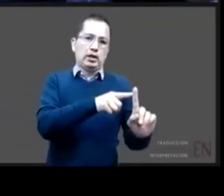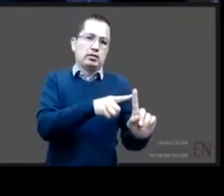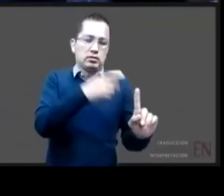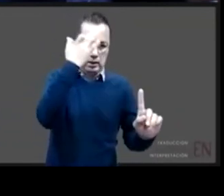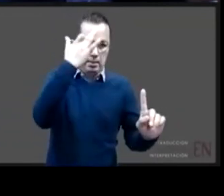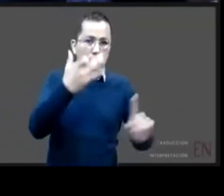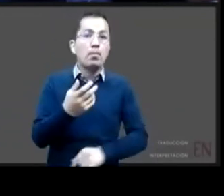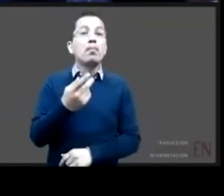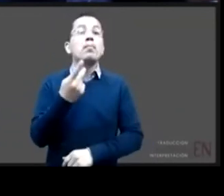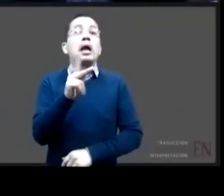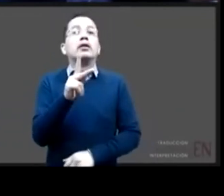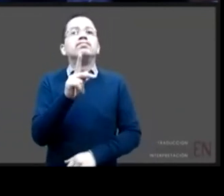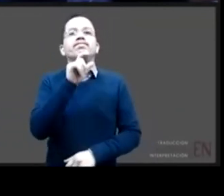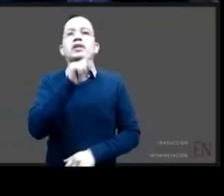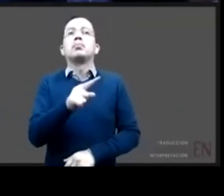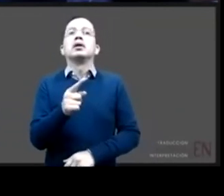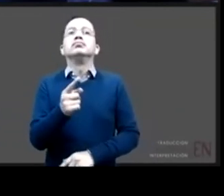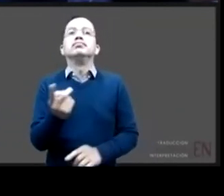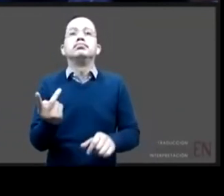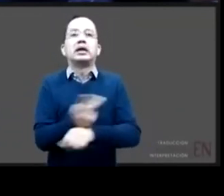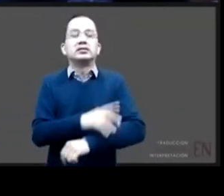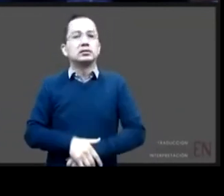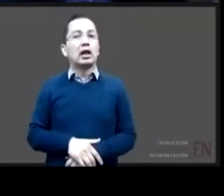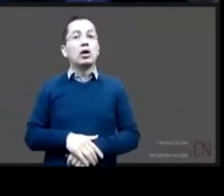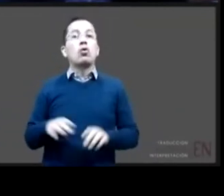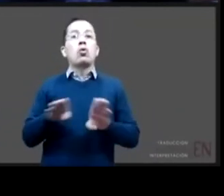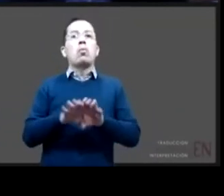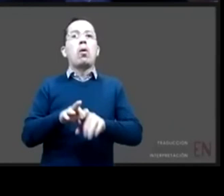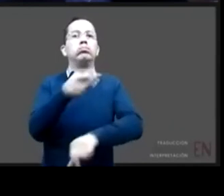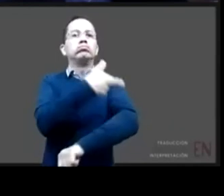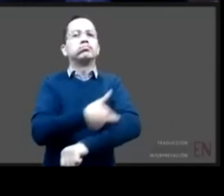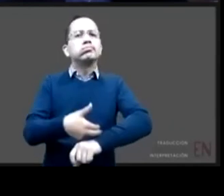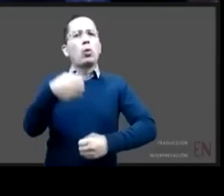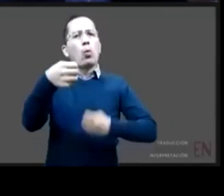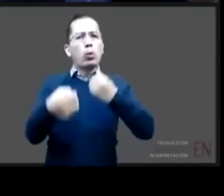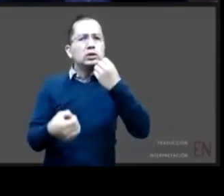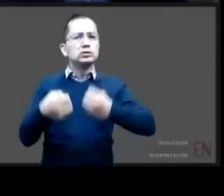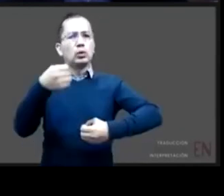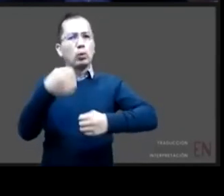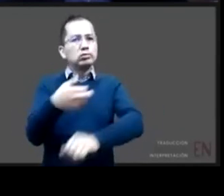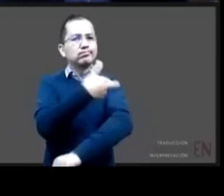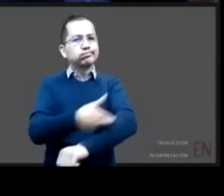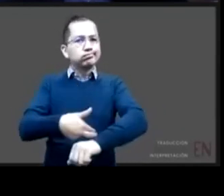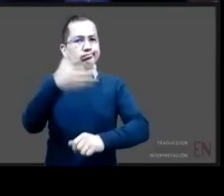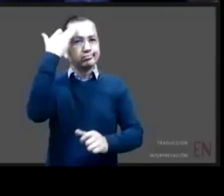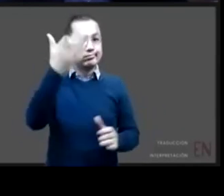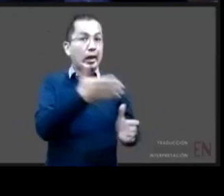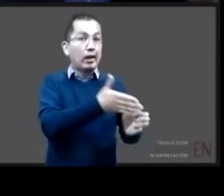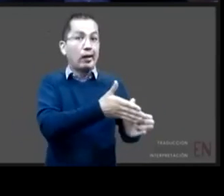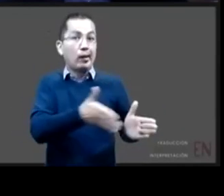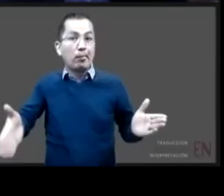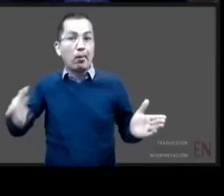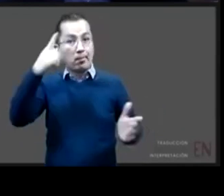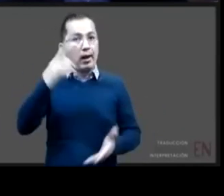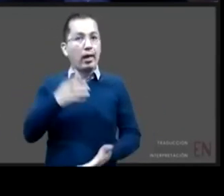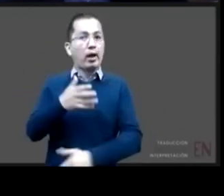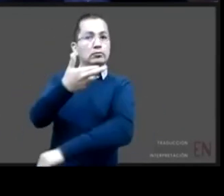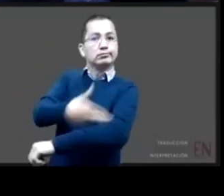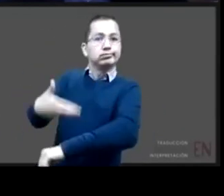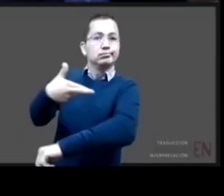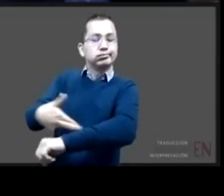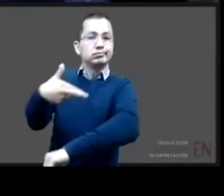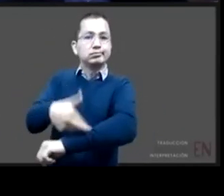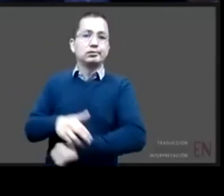tiempos judiciales también en el desahogo de los juicios de pérdida de la patria potestad que si vamos a medir esa parte